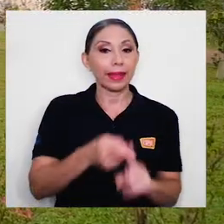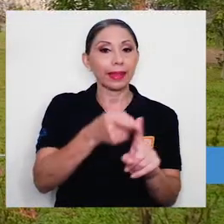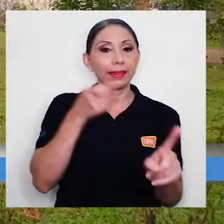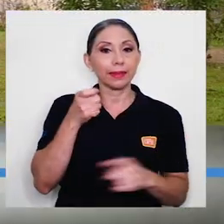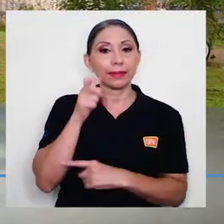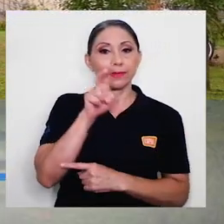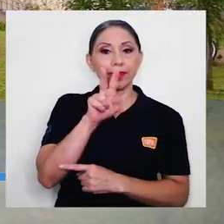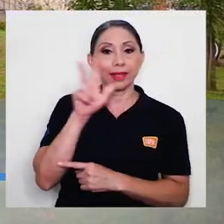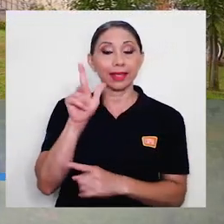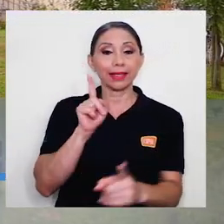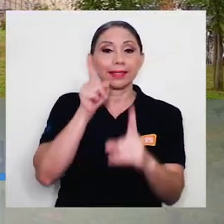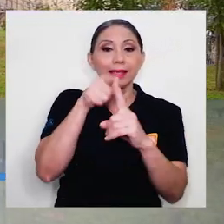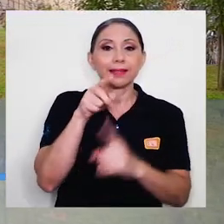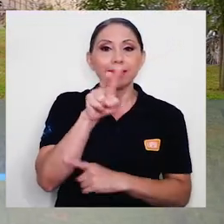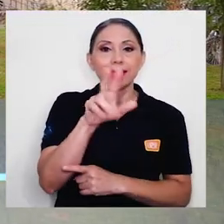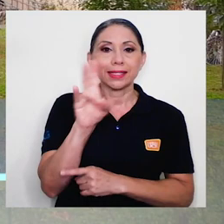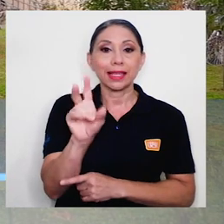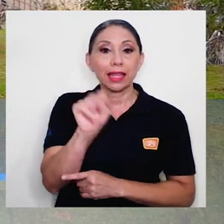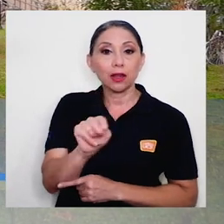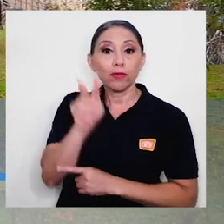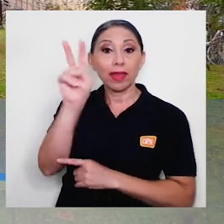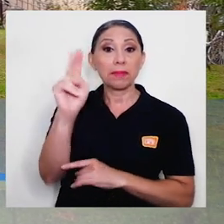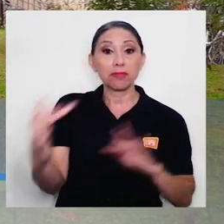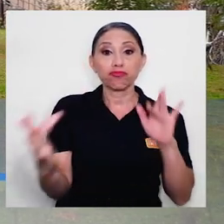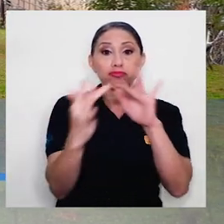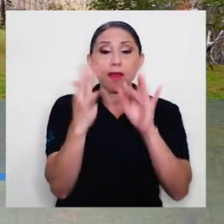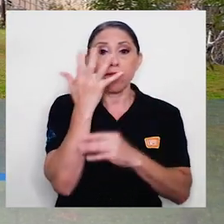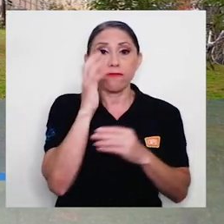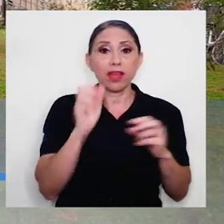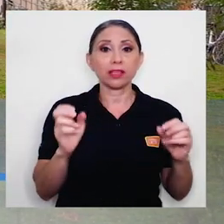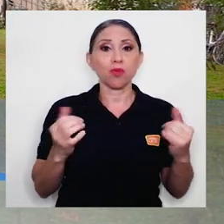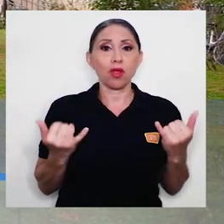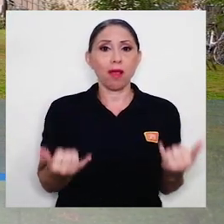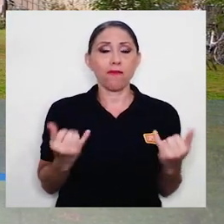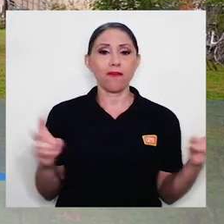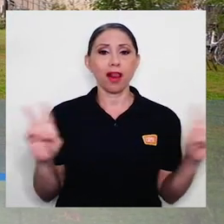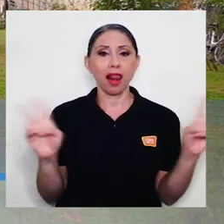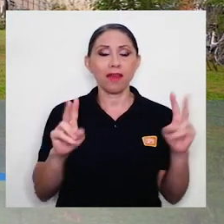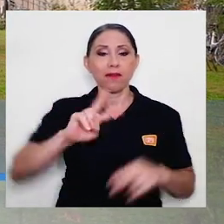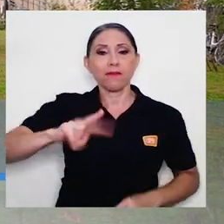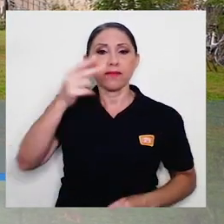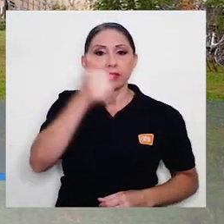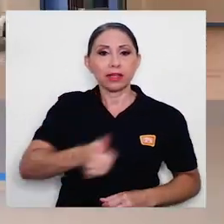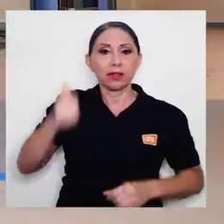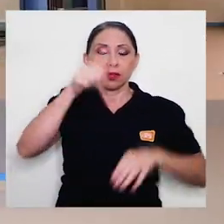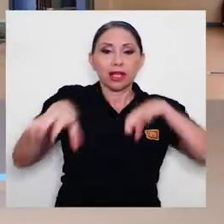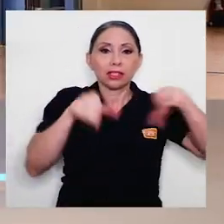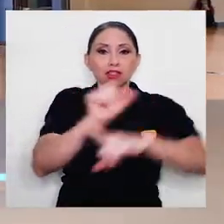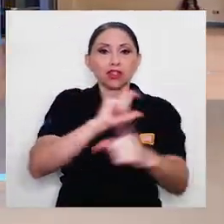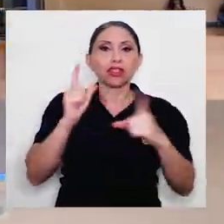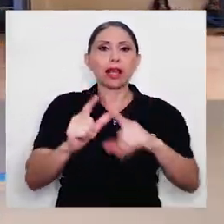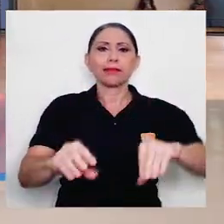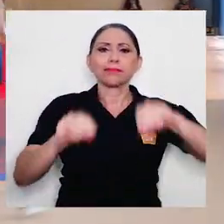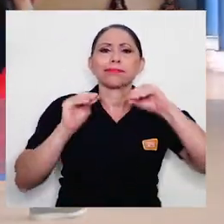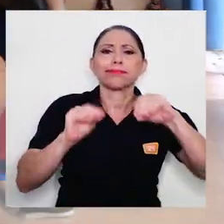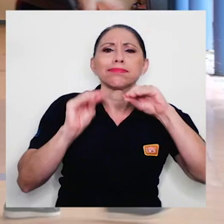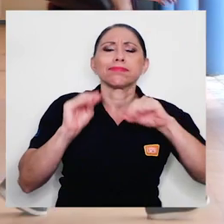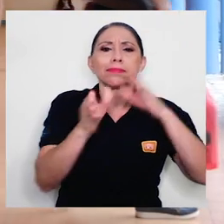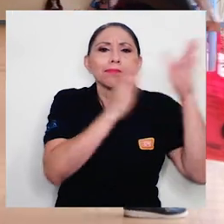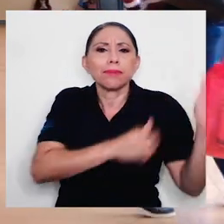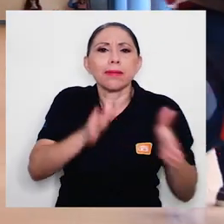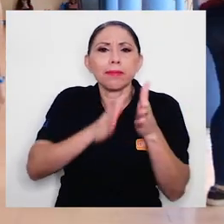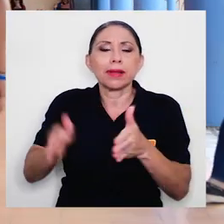Del 23 al 27 de noviembre, a través del Facebook Live de la Vicerrectoría de Acción Social, se brindarán sesiones de